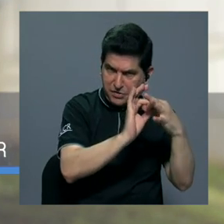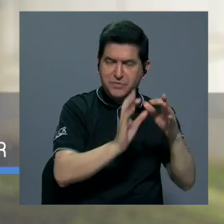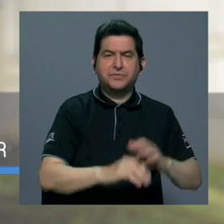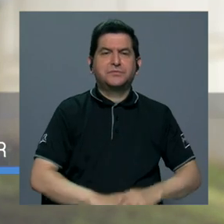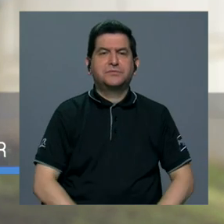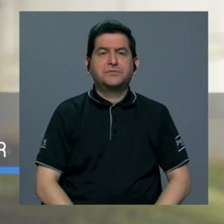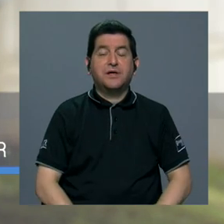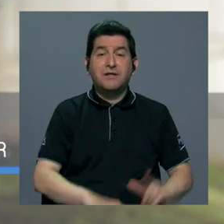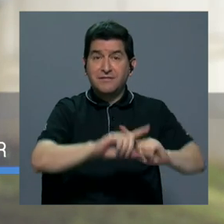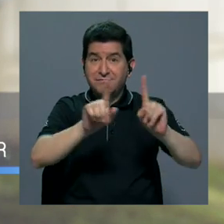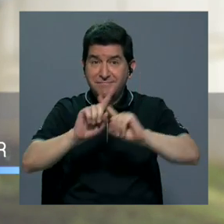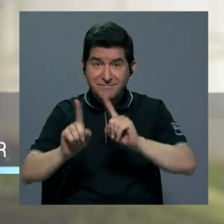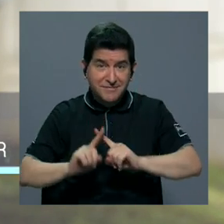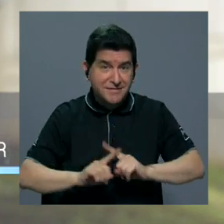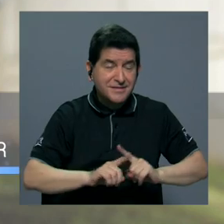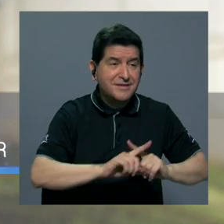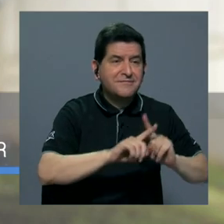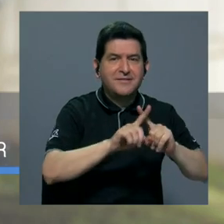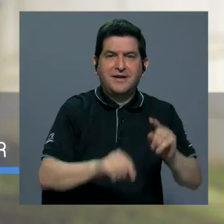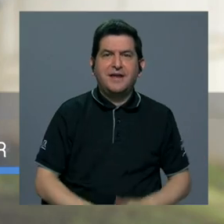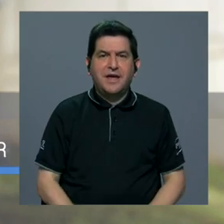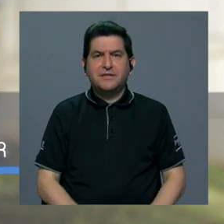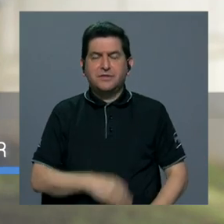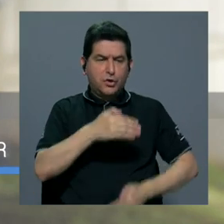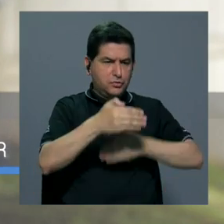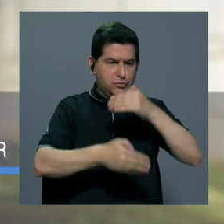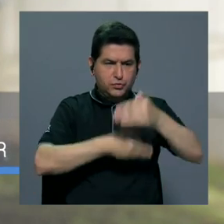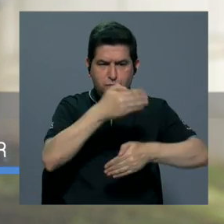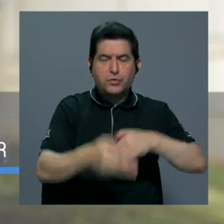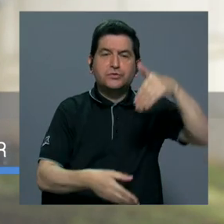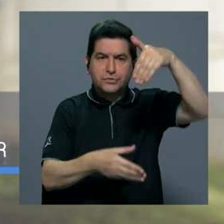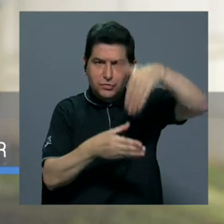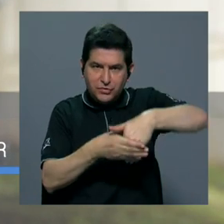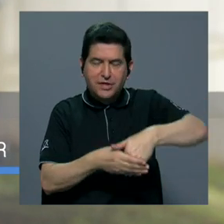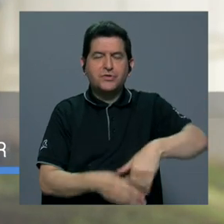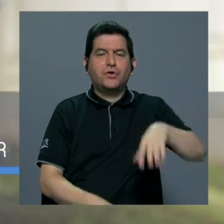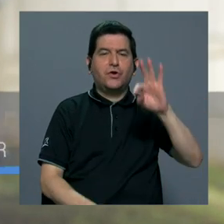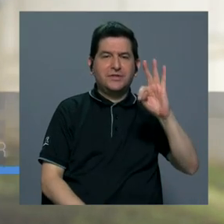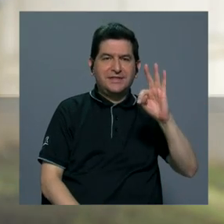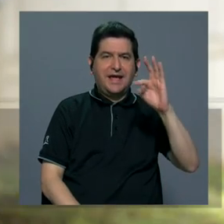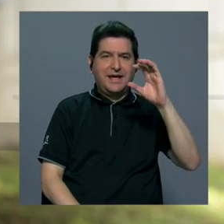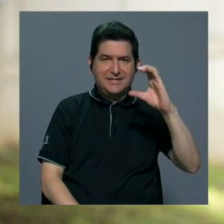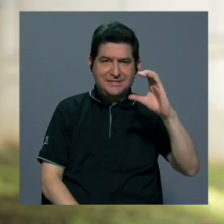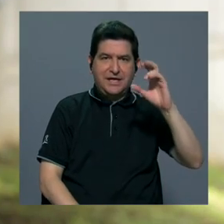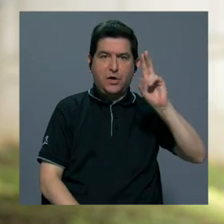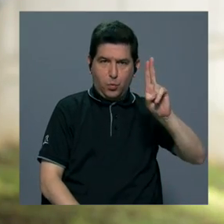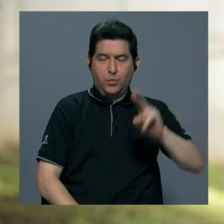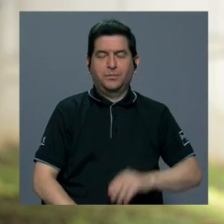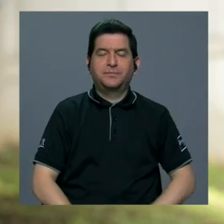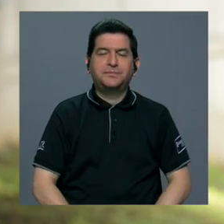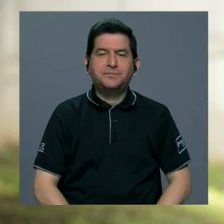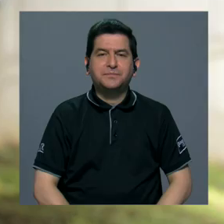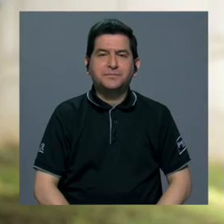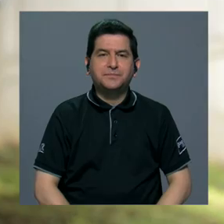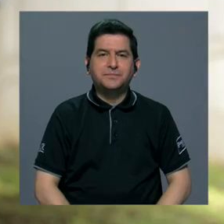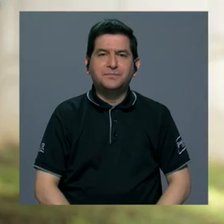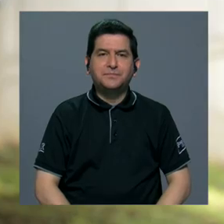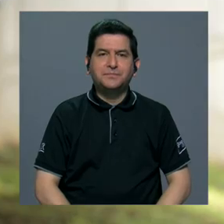con diferentes procesos dentro del TCU,